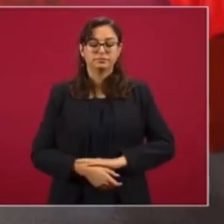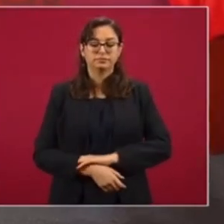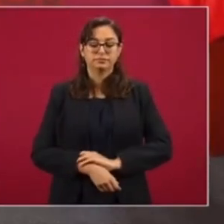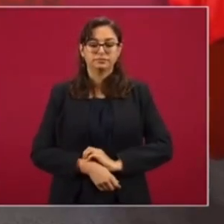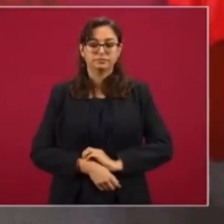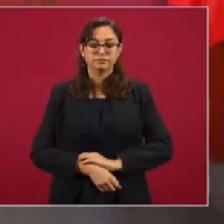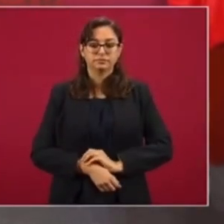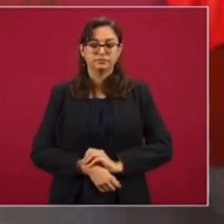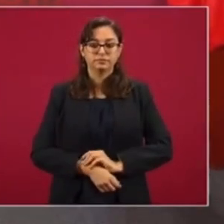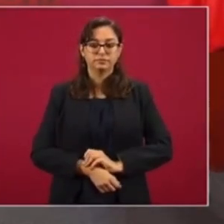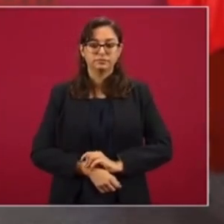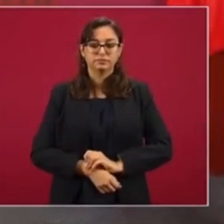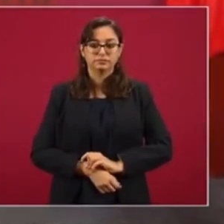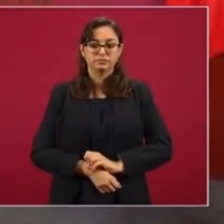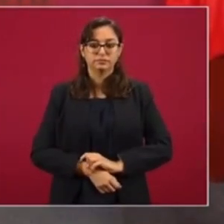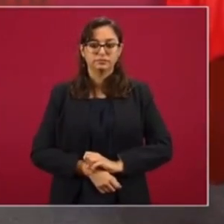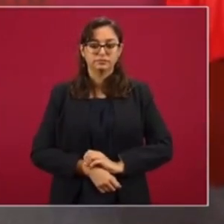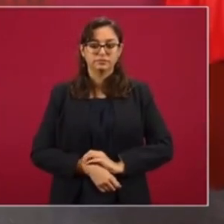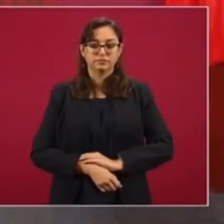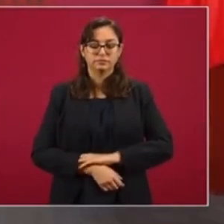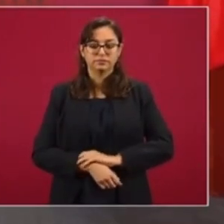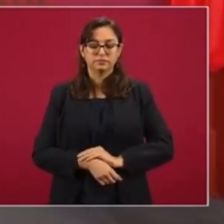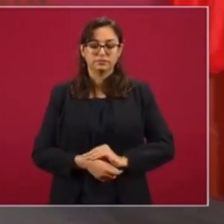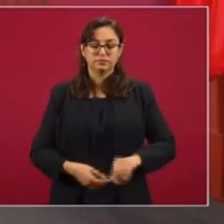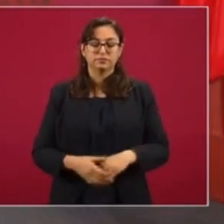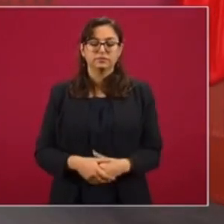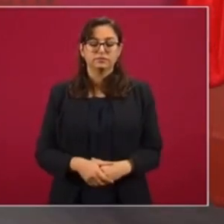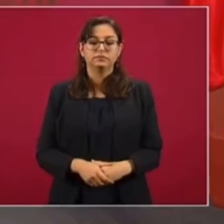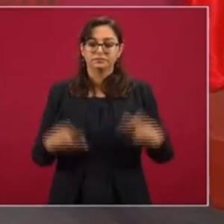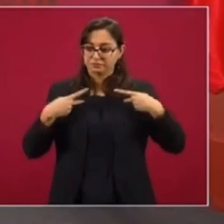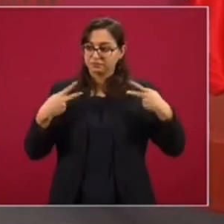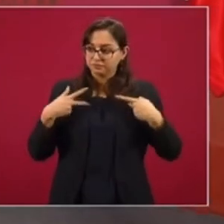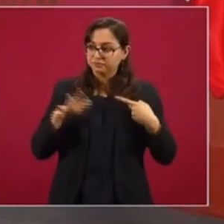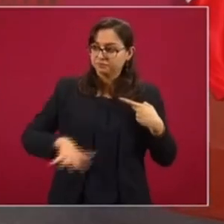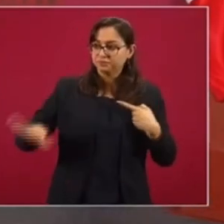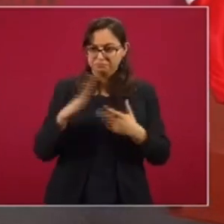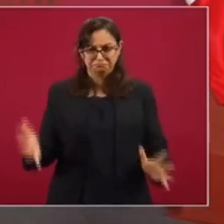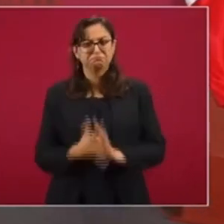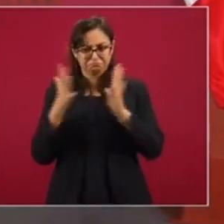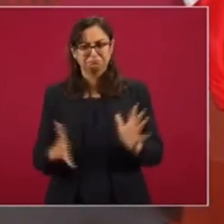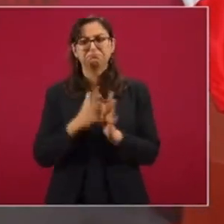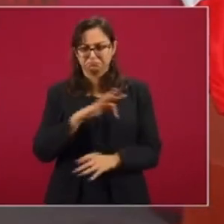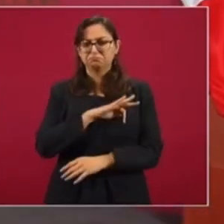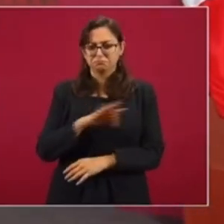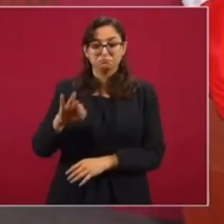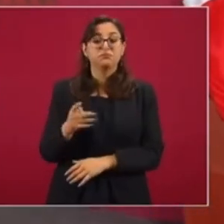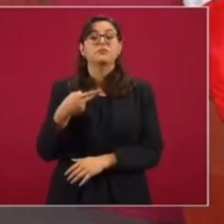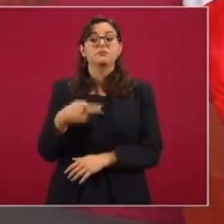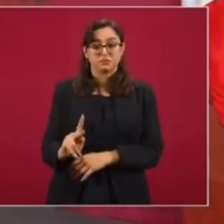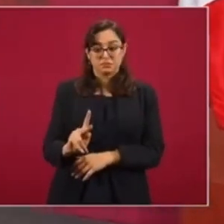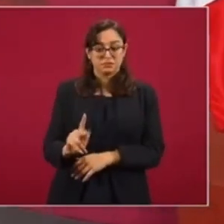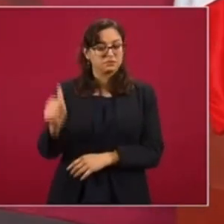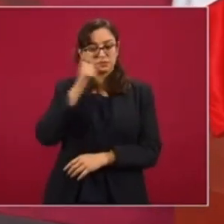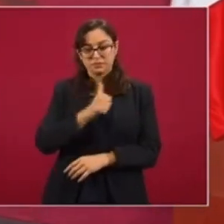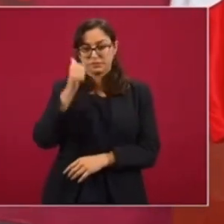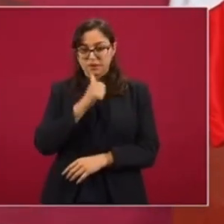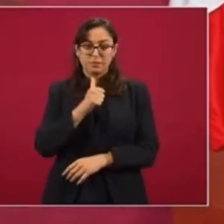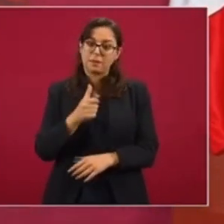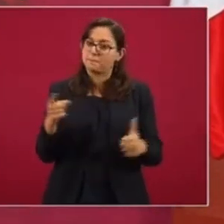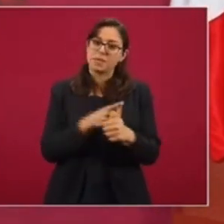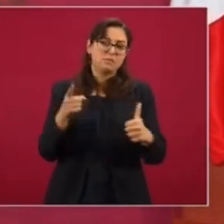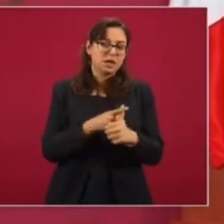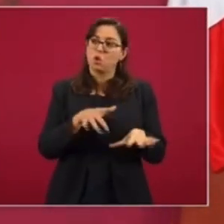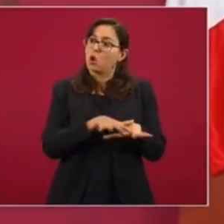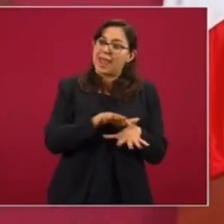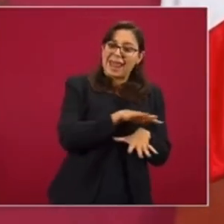sin limitar la participación de la sociedad civil, pero sí tenemos que procurar siempre un interés general.